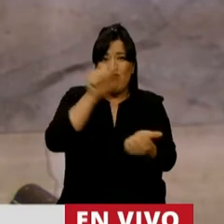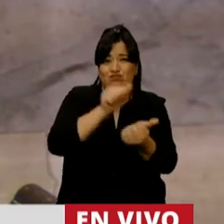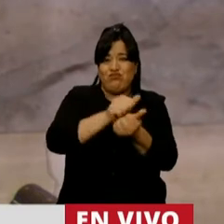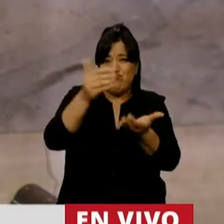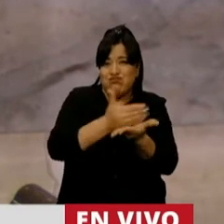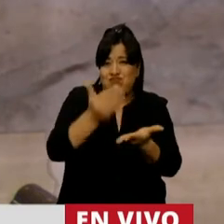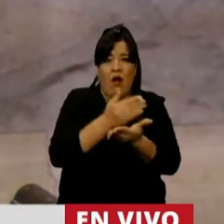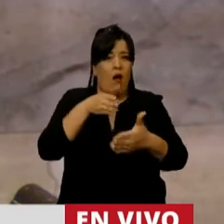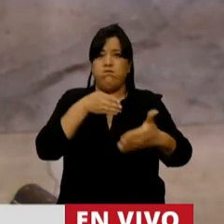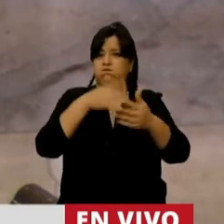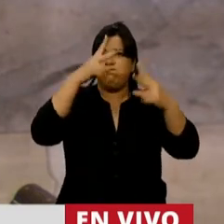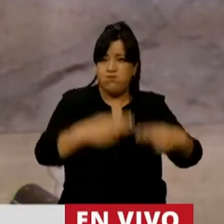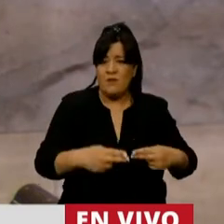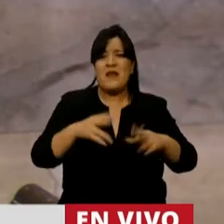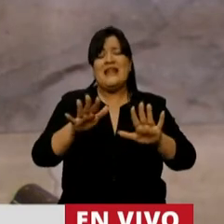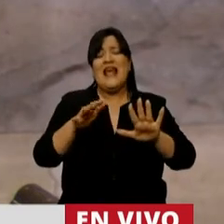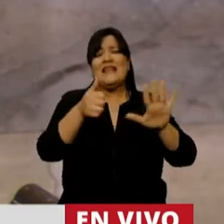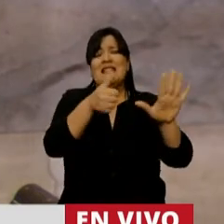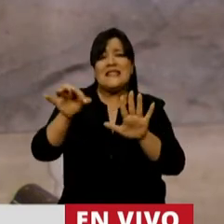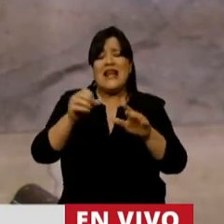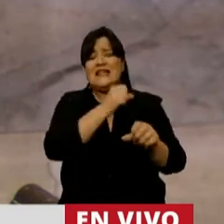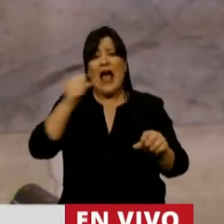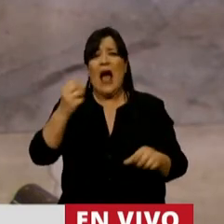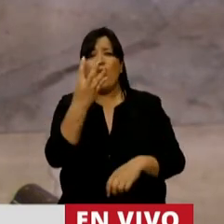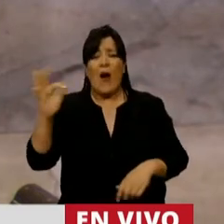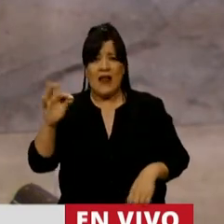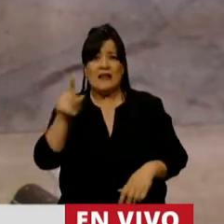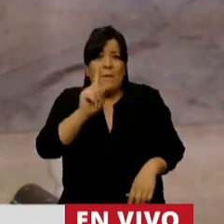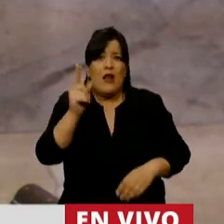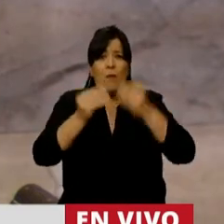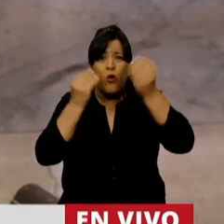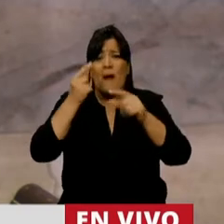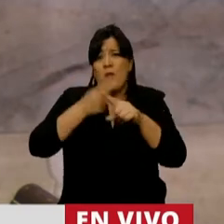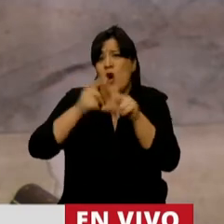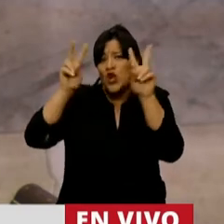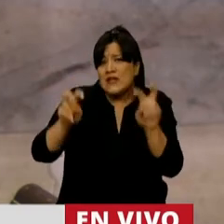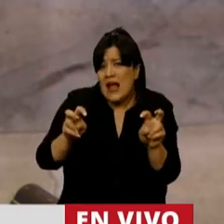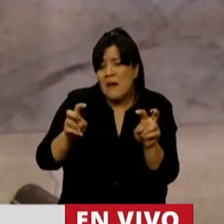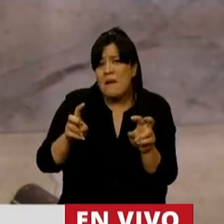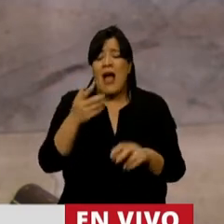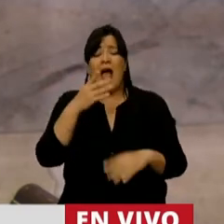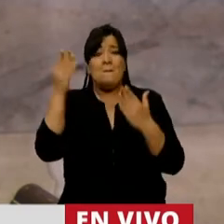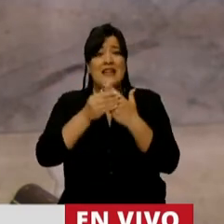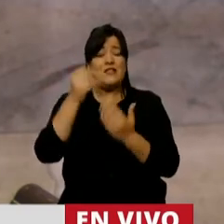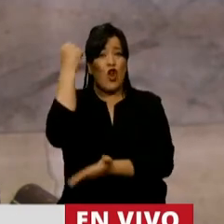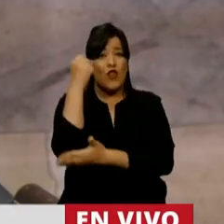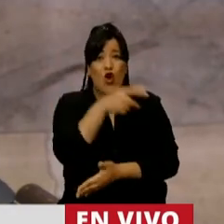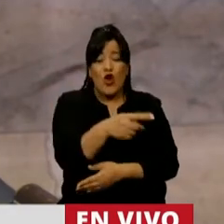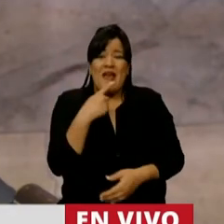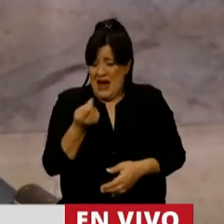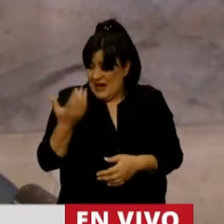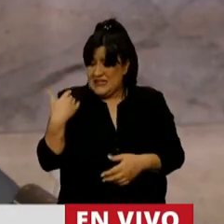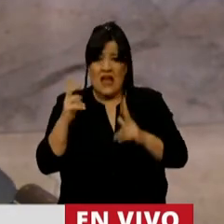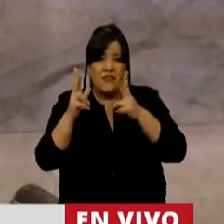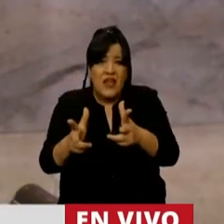prevista en una relación de 60 a 40, que preocupado por las circunstancias, el Ministro de Economía acaba